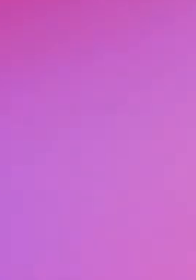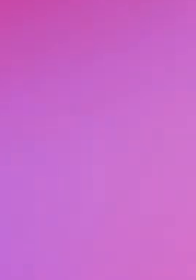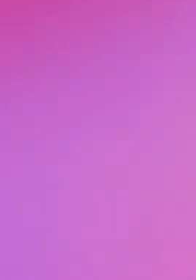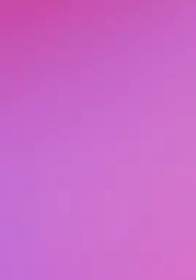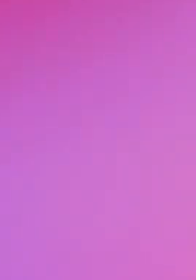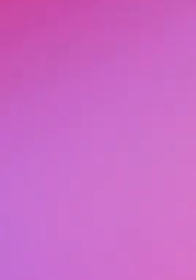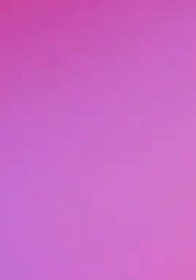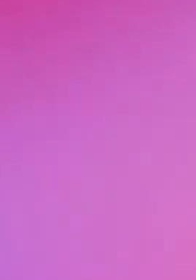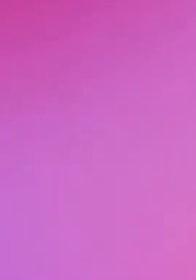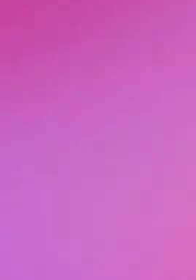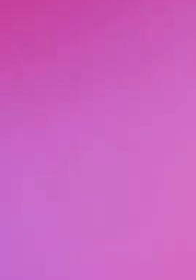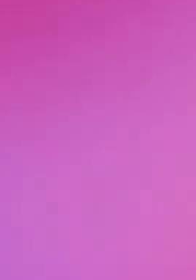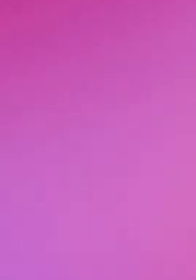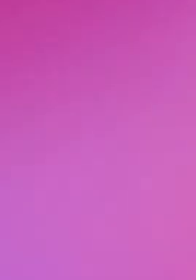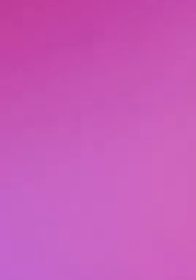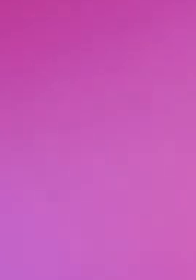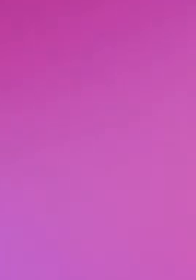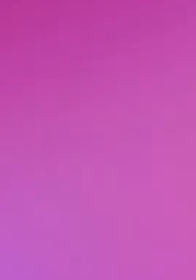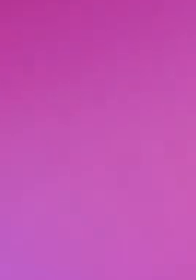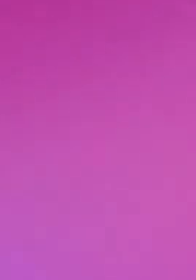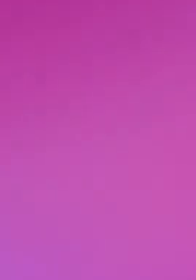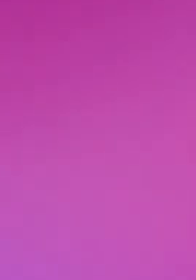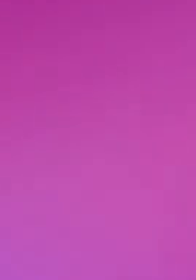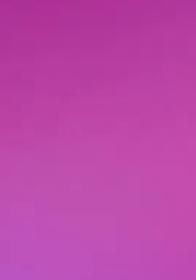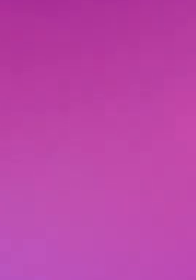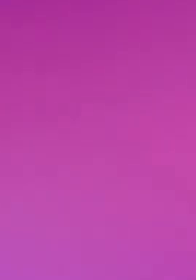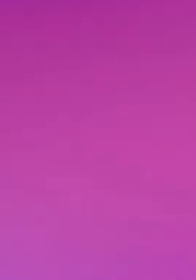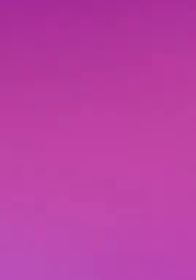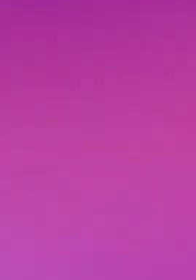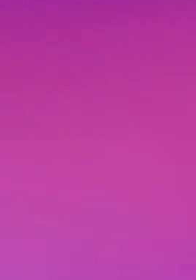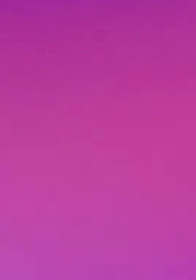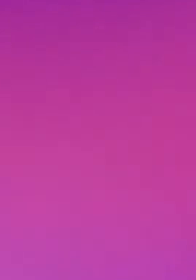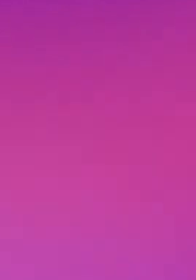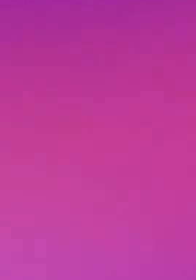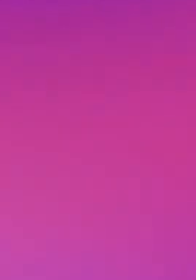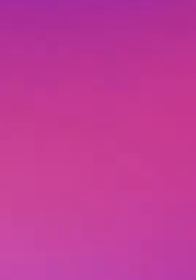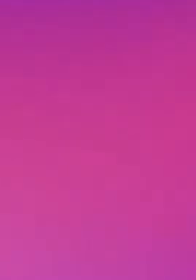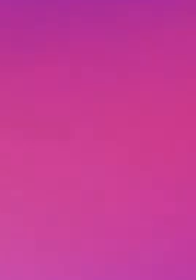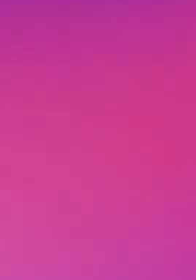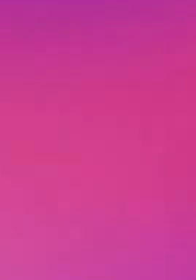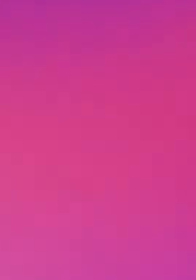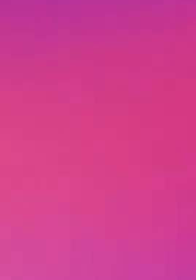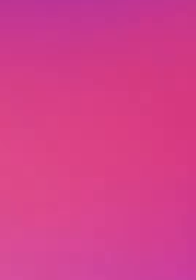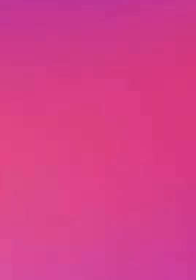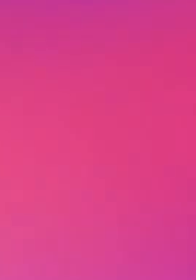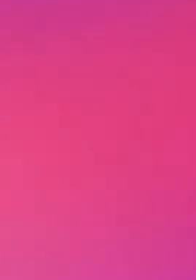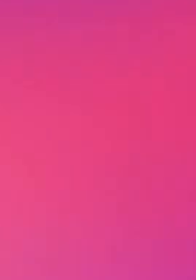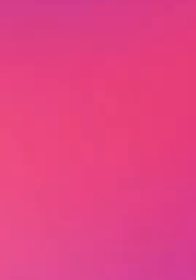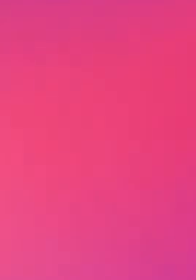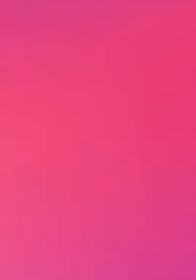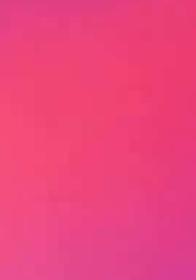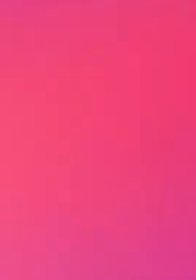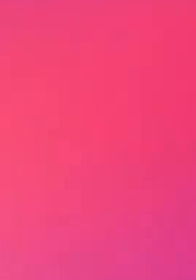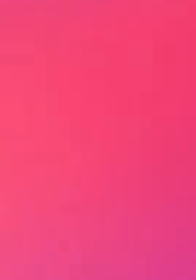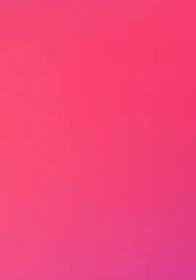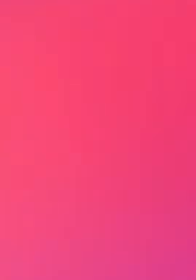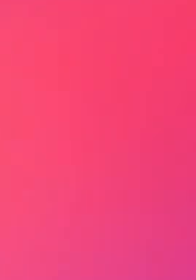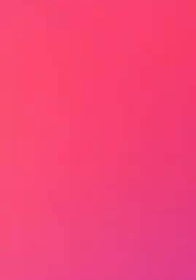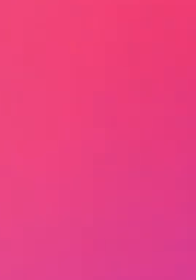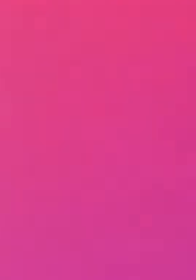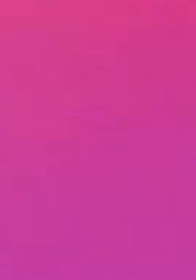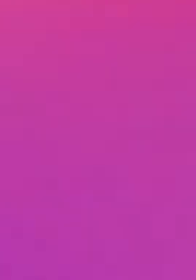libros de texto en versión digital, recuerda que los puedes encontrar en la página conaliteg.cep.gov